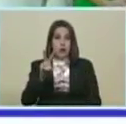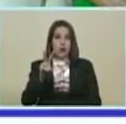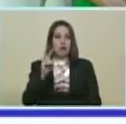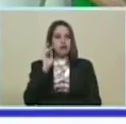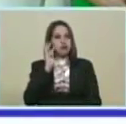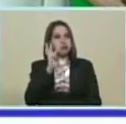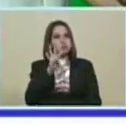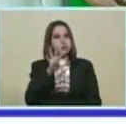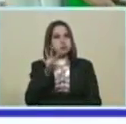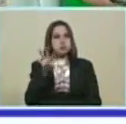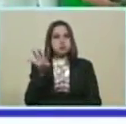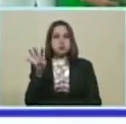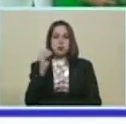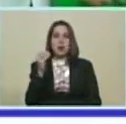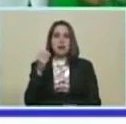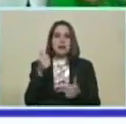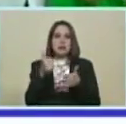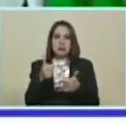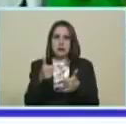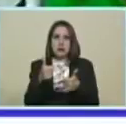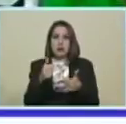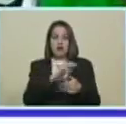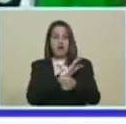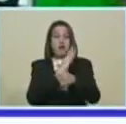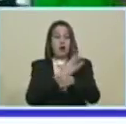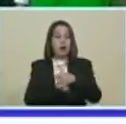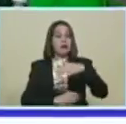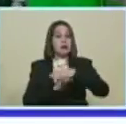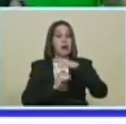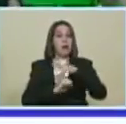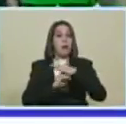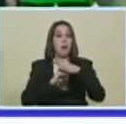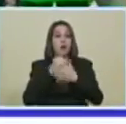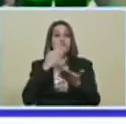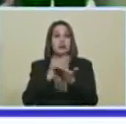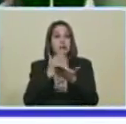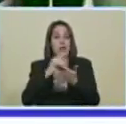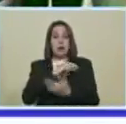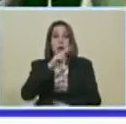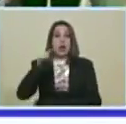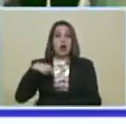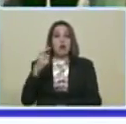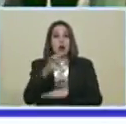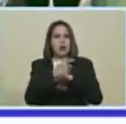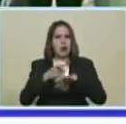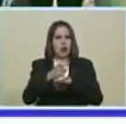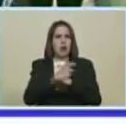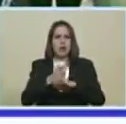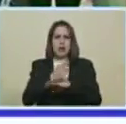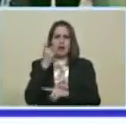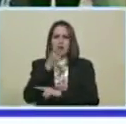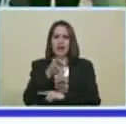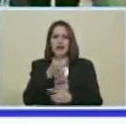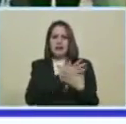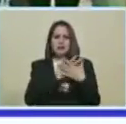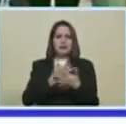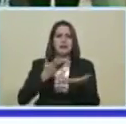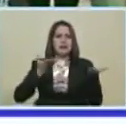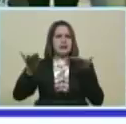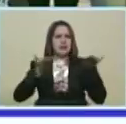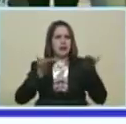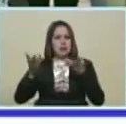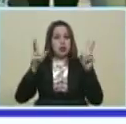apreciando Y se le dé fuerza Cada vez más Nuestro gobierno Tiene que estar Al servicio De la nueva economía